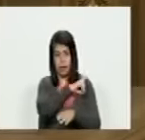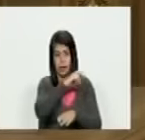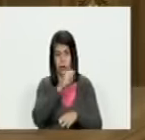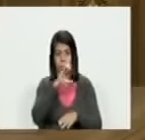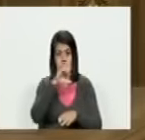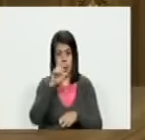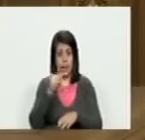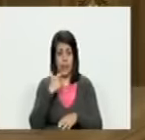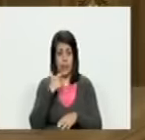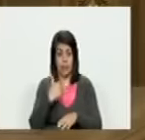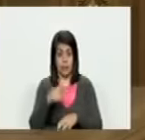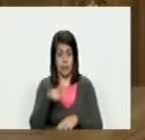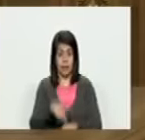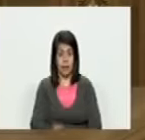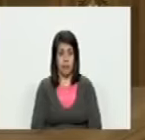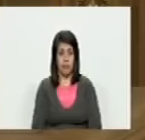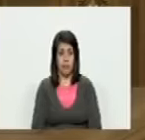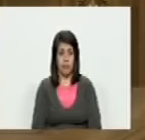siguiente imagen dice